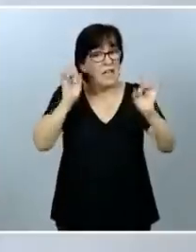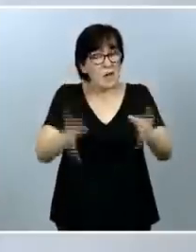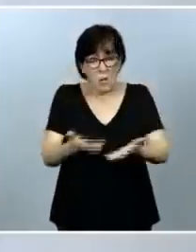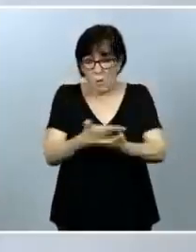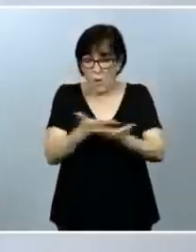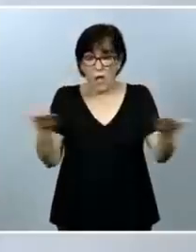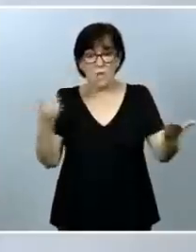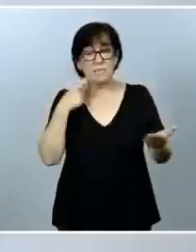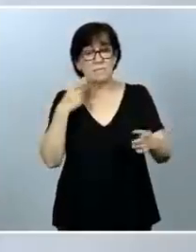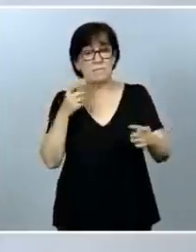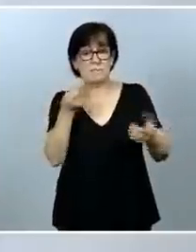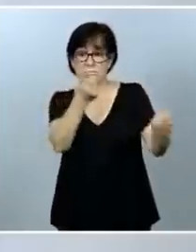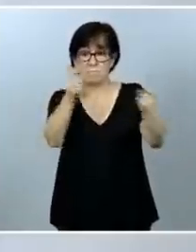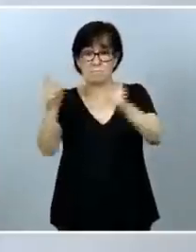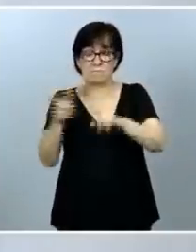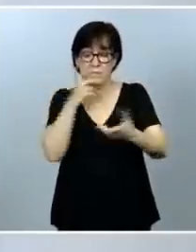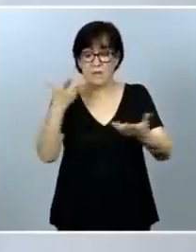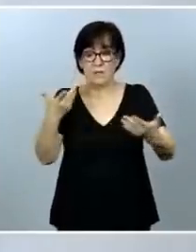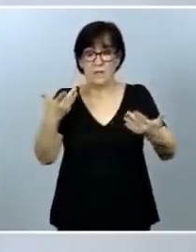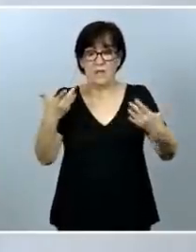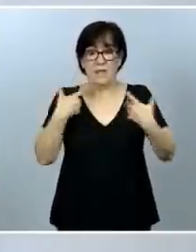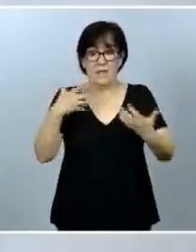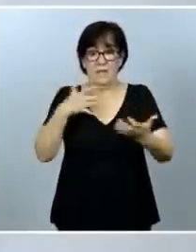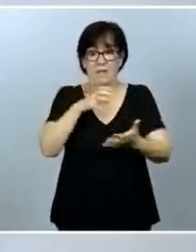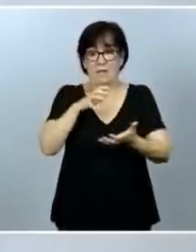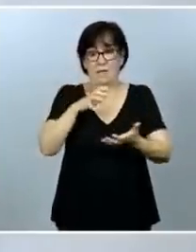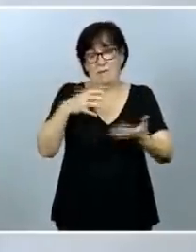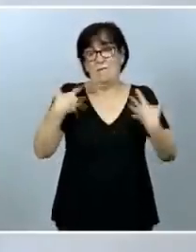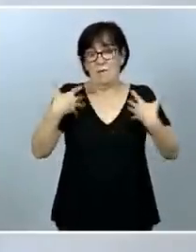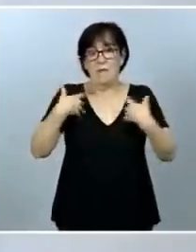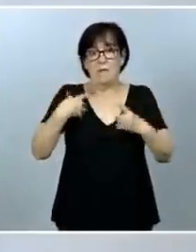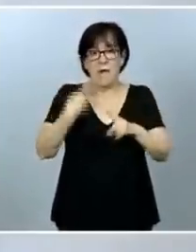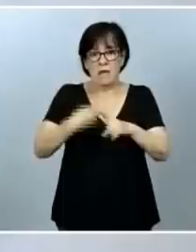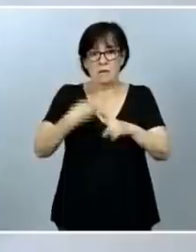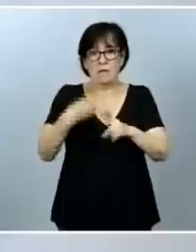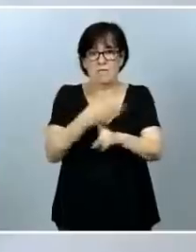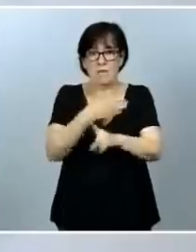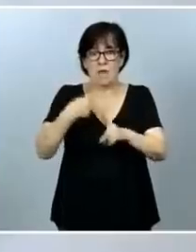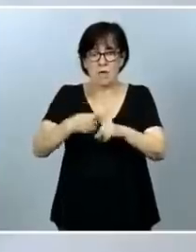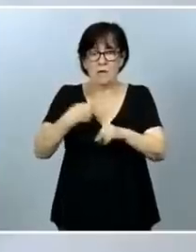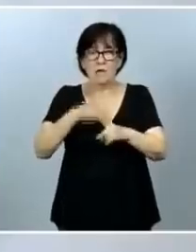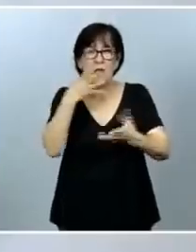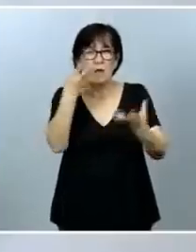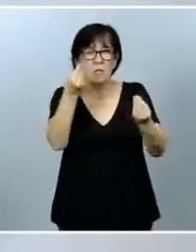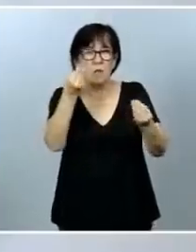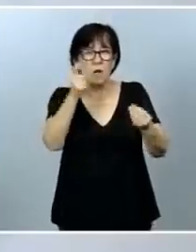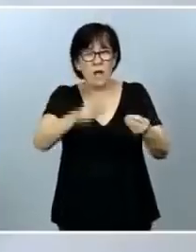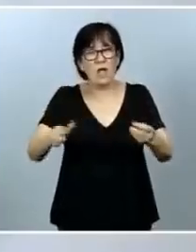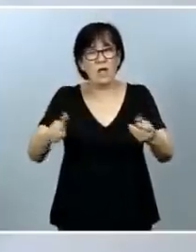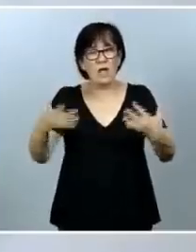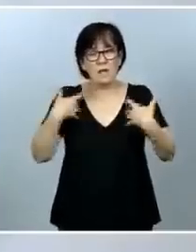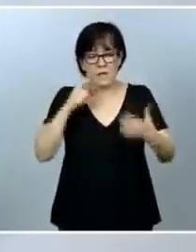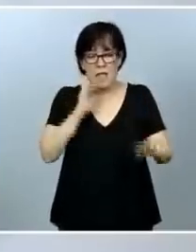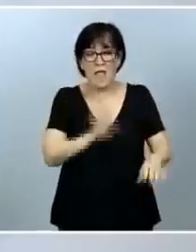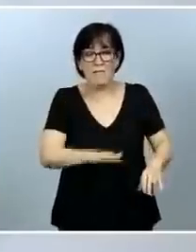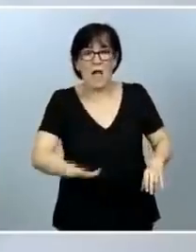similar con las víctimas de violencia sexual, pues como saben ustedes, muchas víctimas de violencia en la infancia